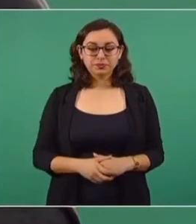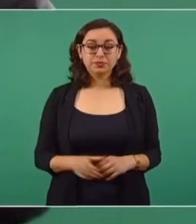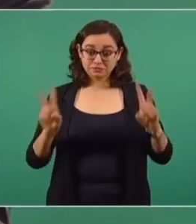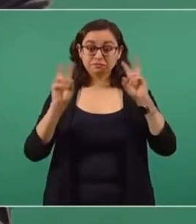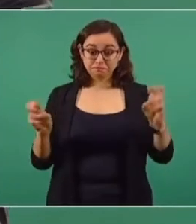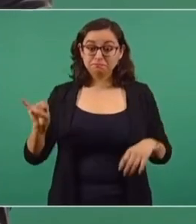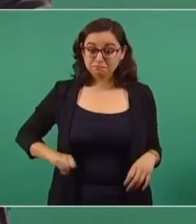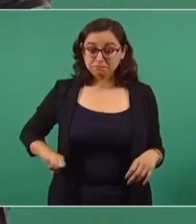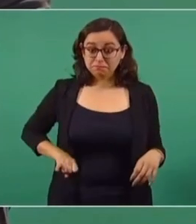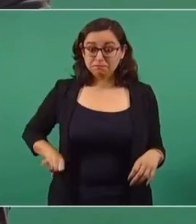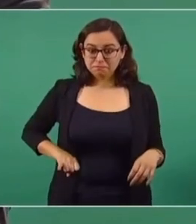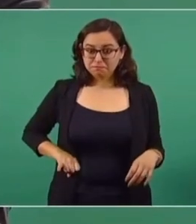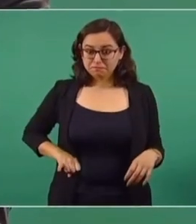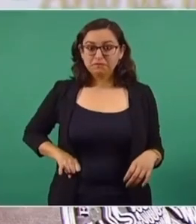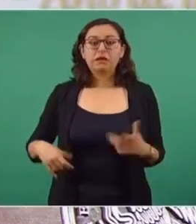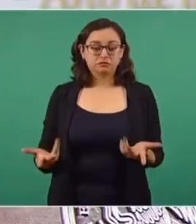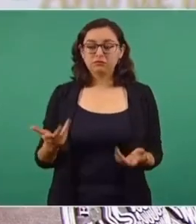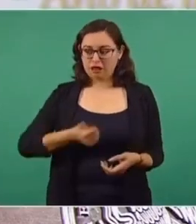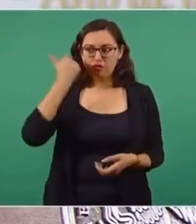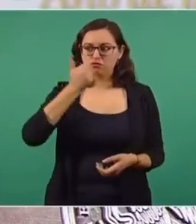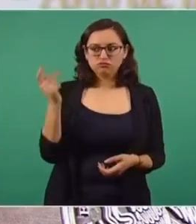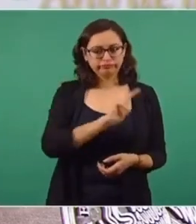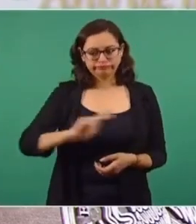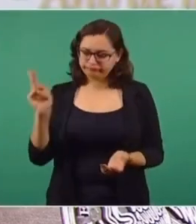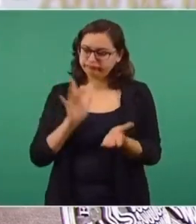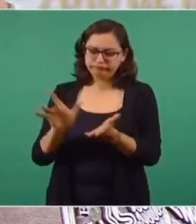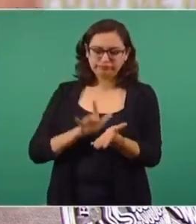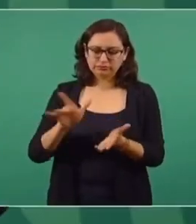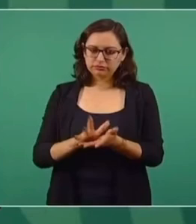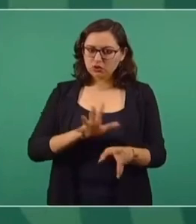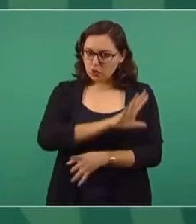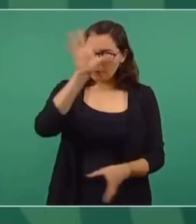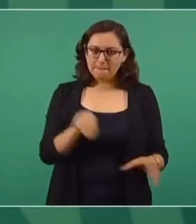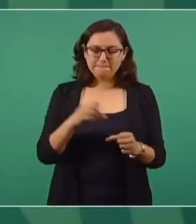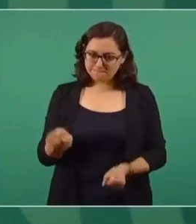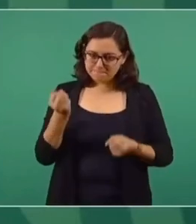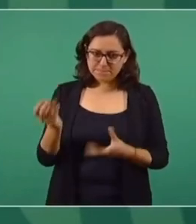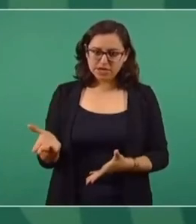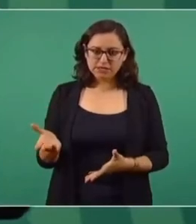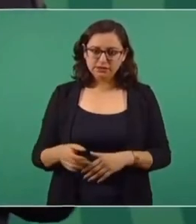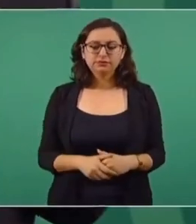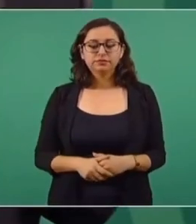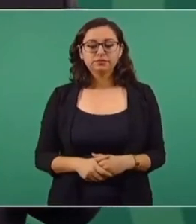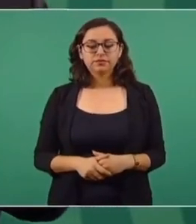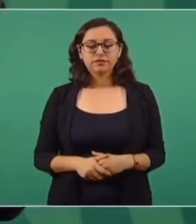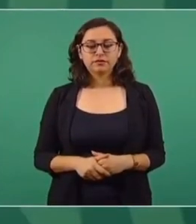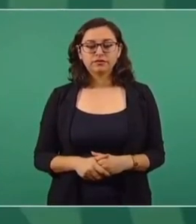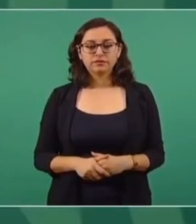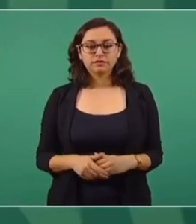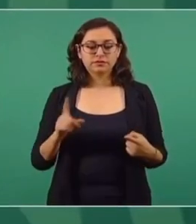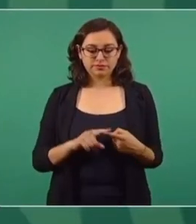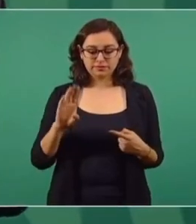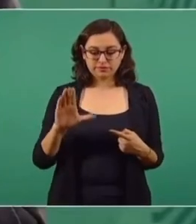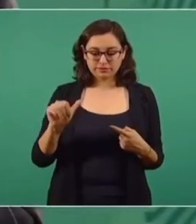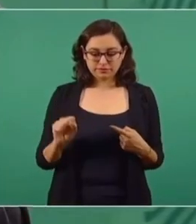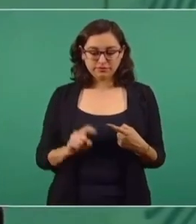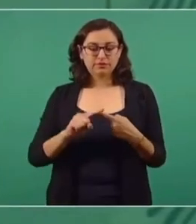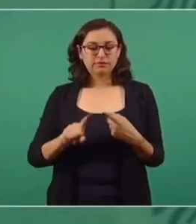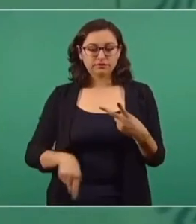interesante el tema y todo el apoyo para los estudiantes. O sea, que no les falte nada, que tengan sus becas,